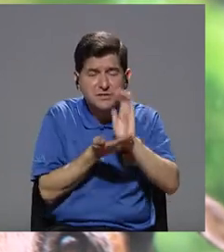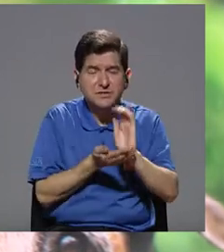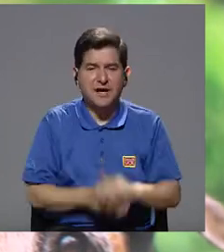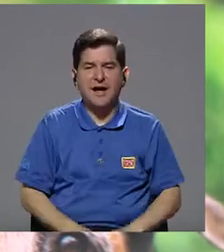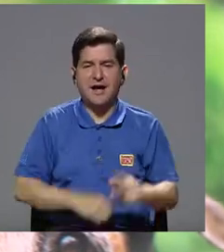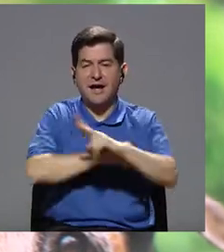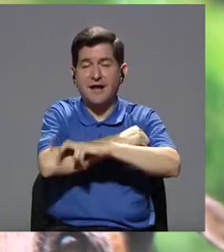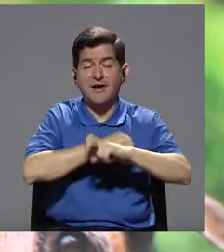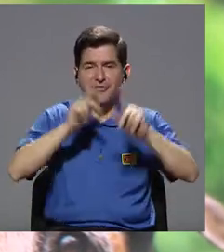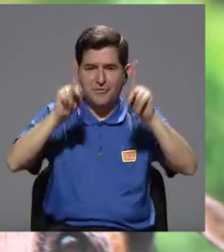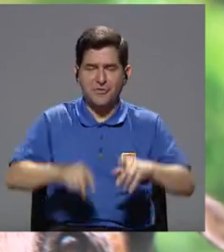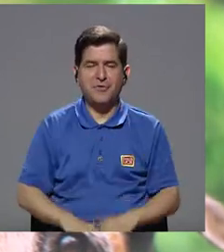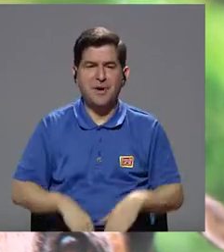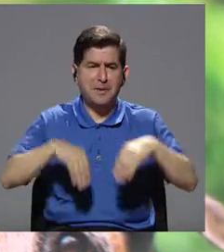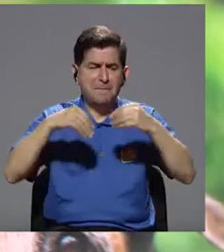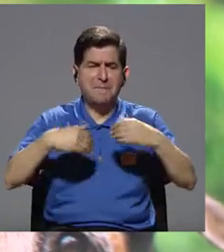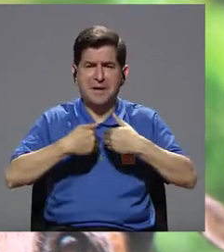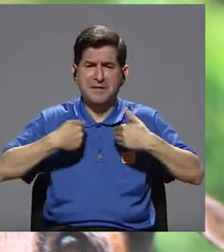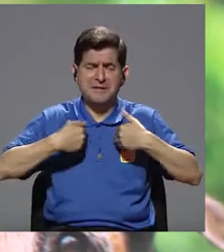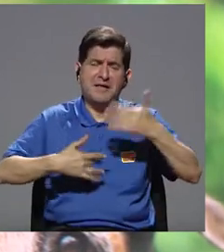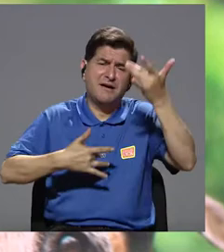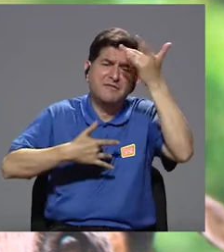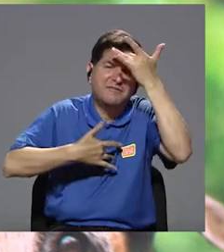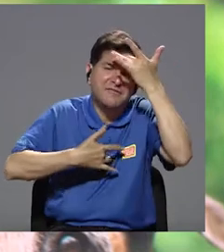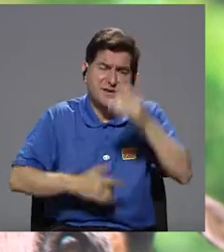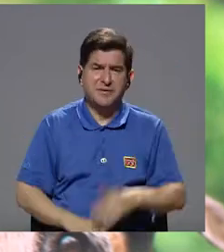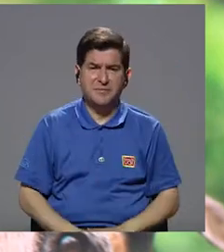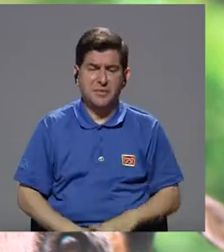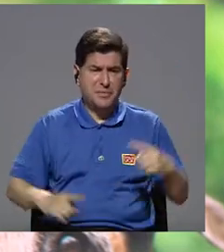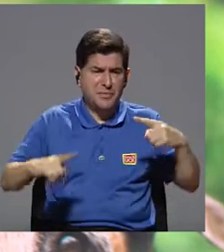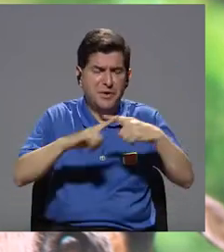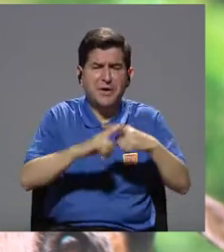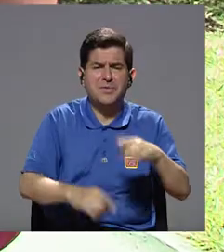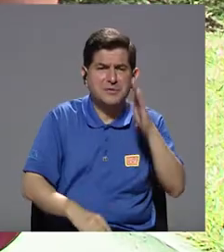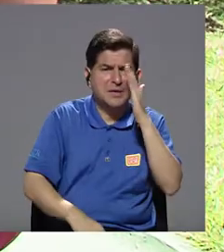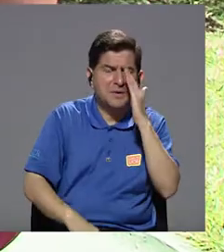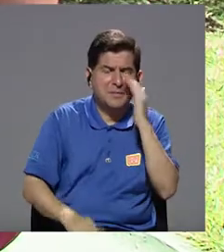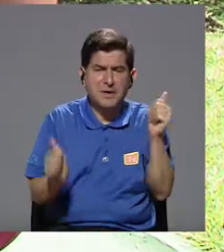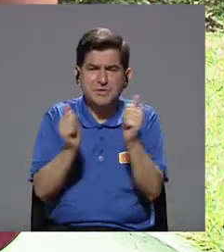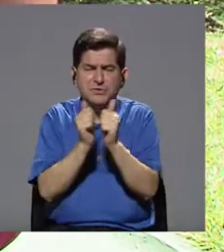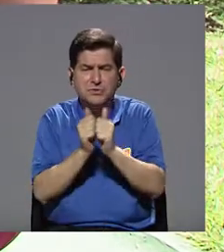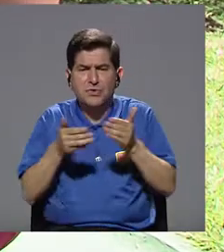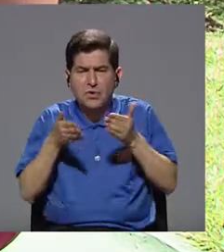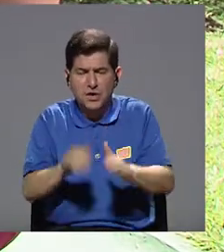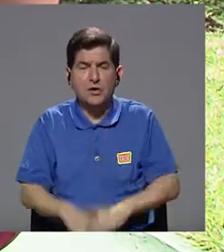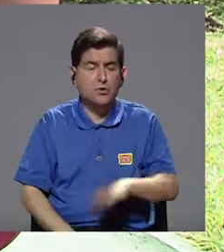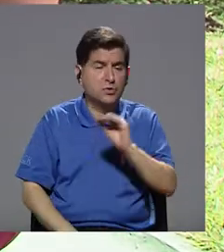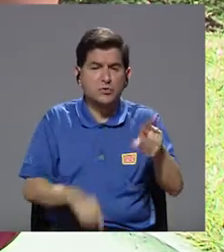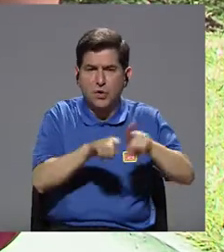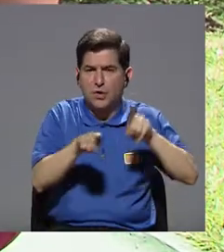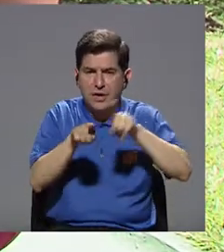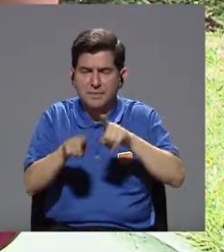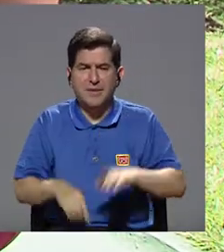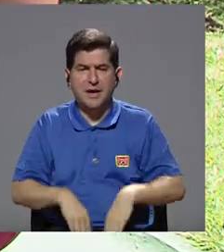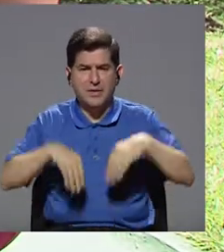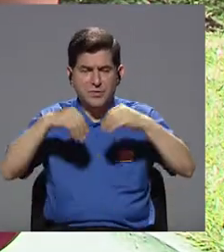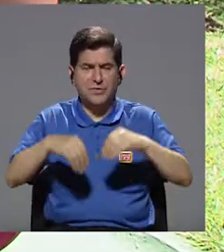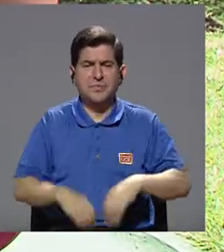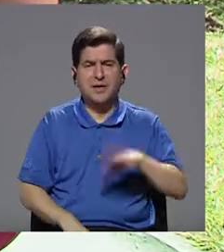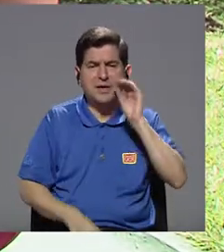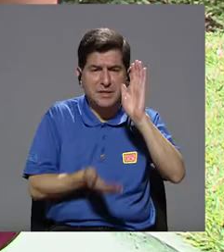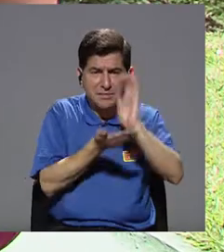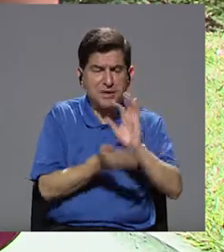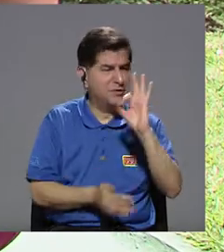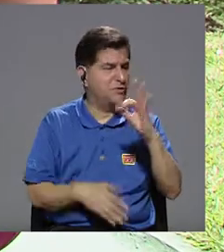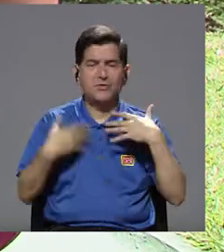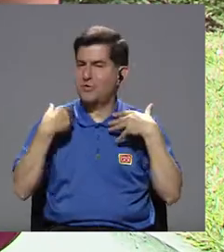estafar a la gente, vendiendo animales muchas veces enfermos, porque cruzan mamás con hijos, hermanos entre hermanos. Entonces me venden un cachorrito